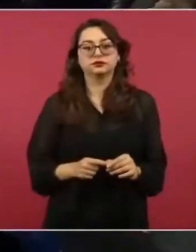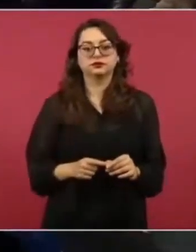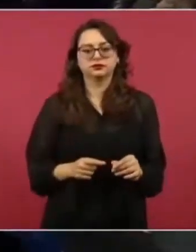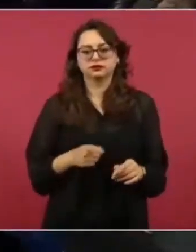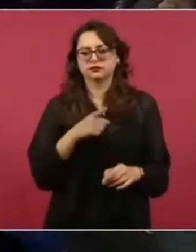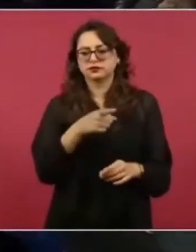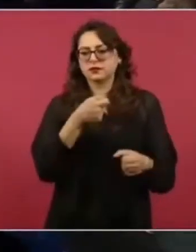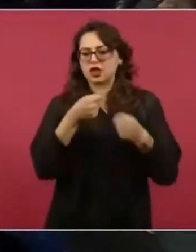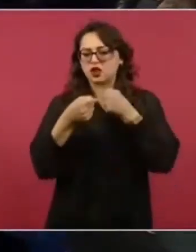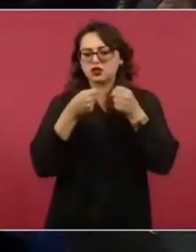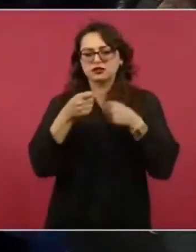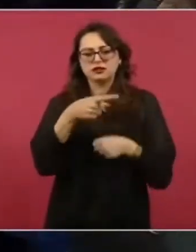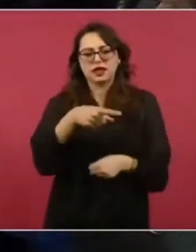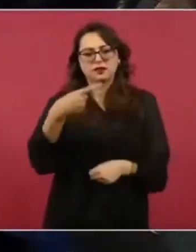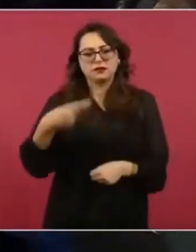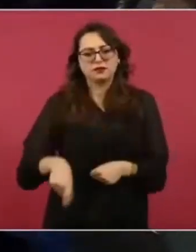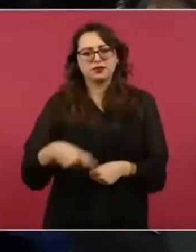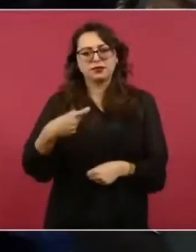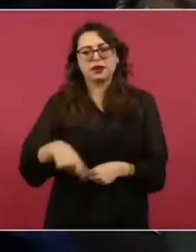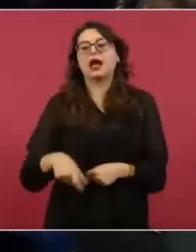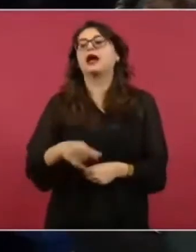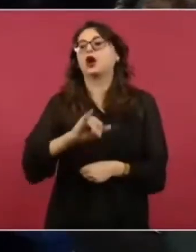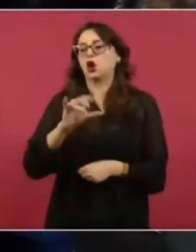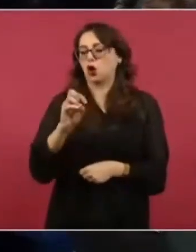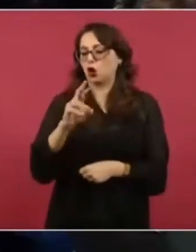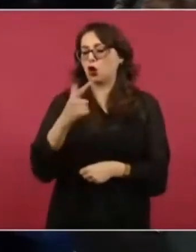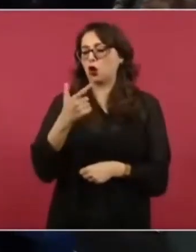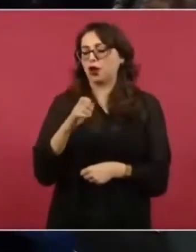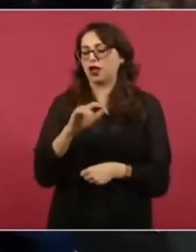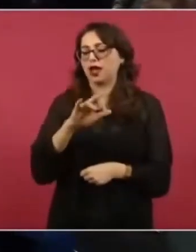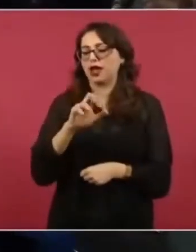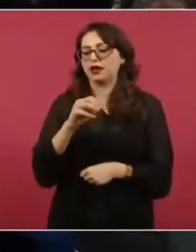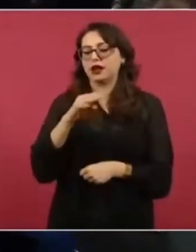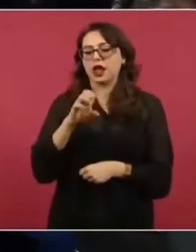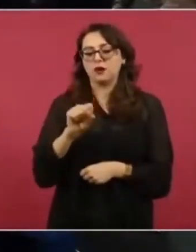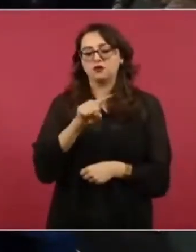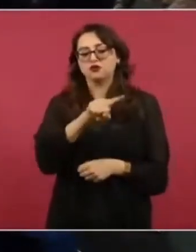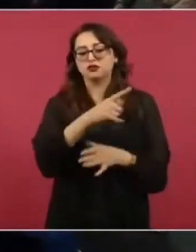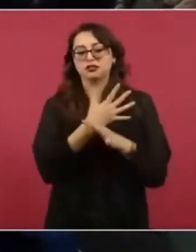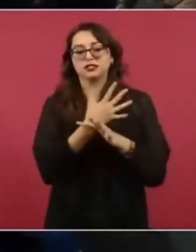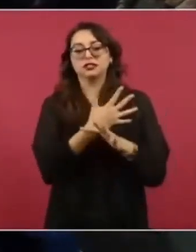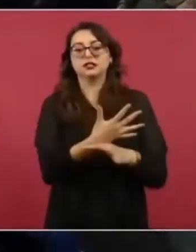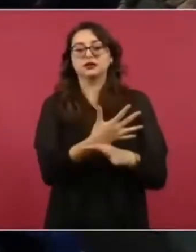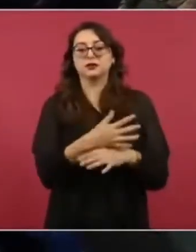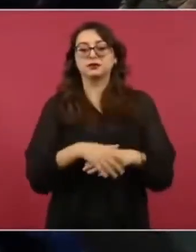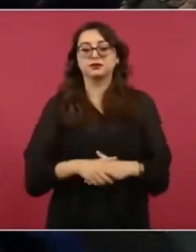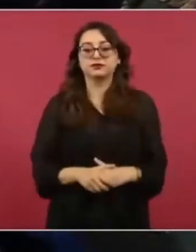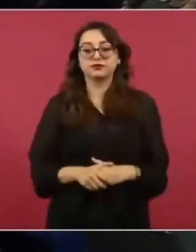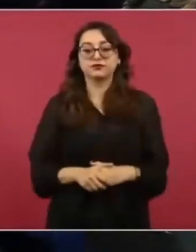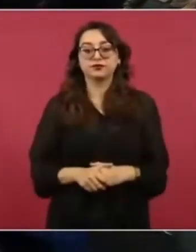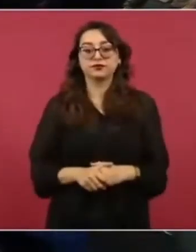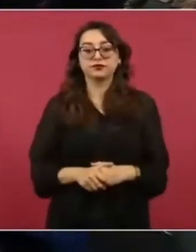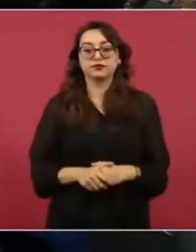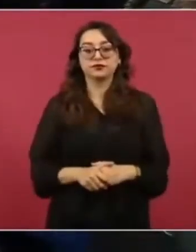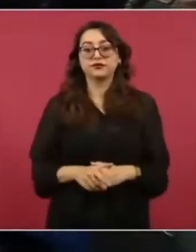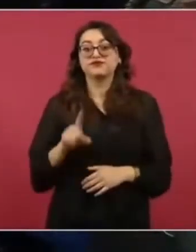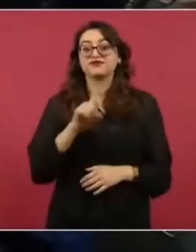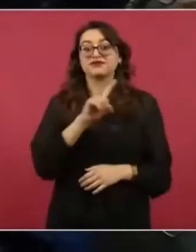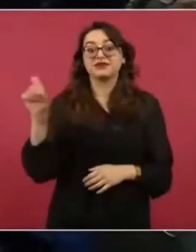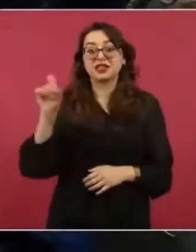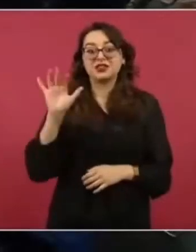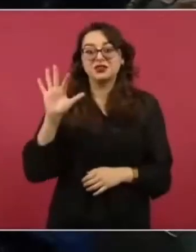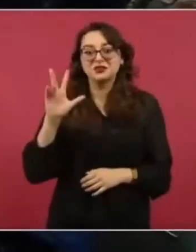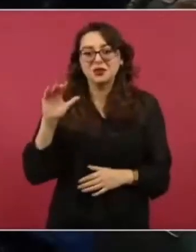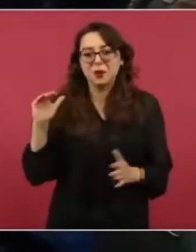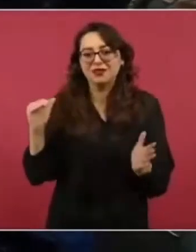gana más? Jorge Ramos. ¿Cuántos dijo que...? ¿Eh? 150